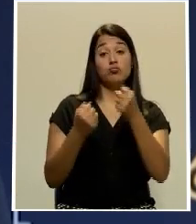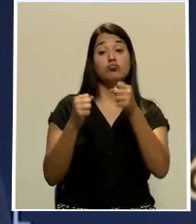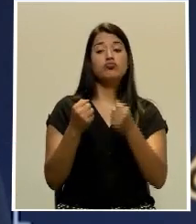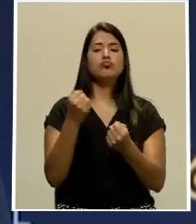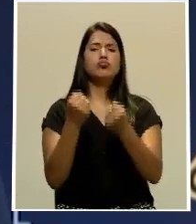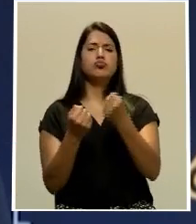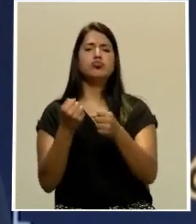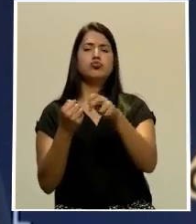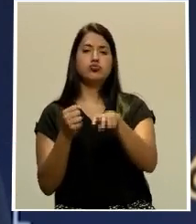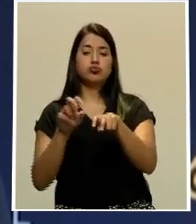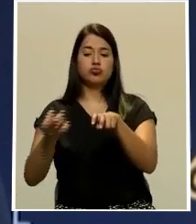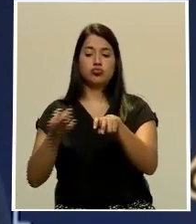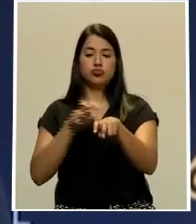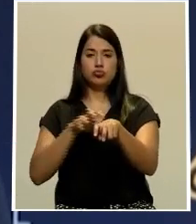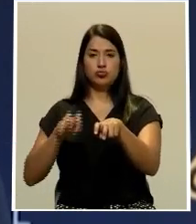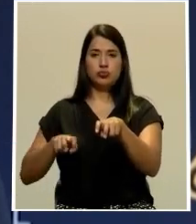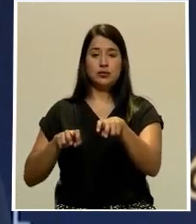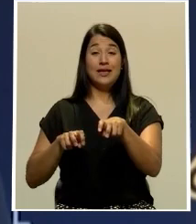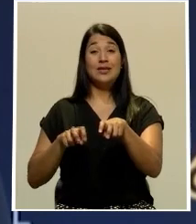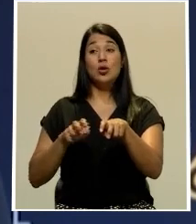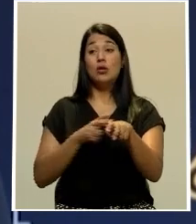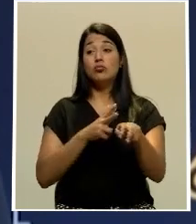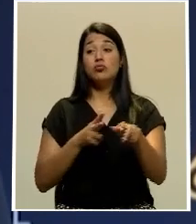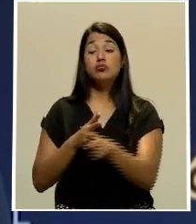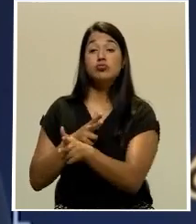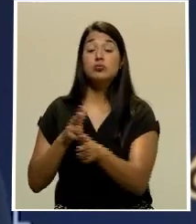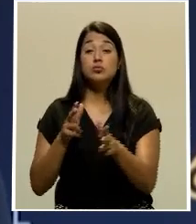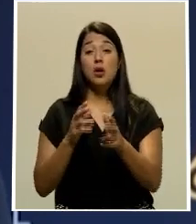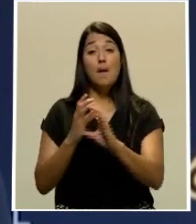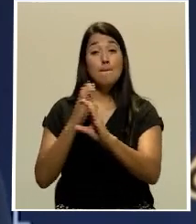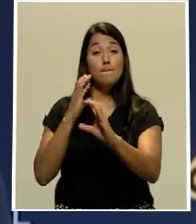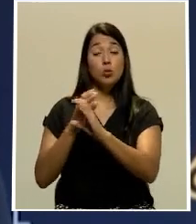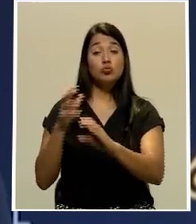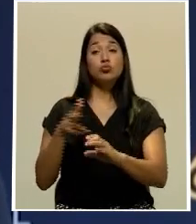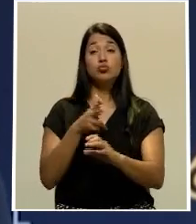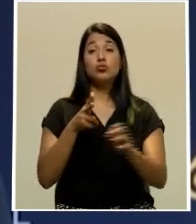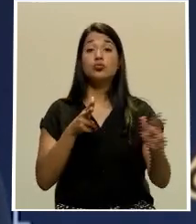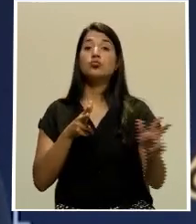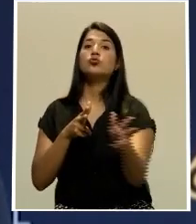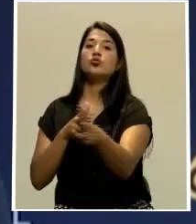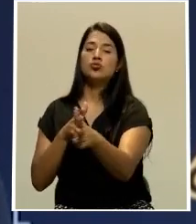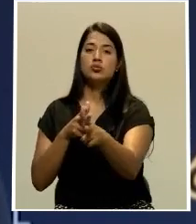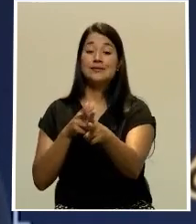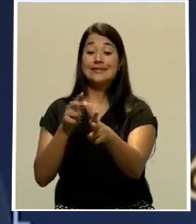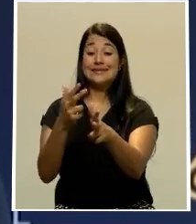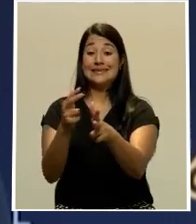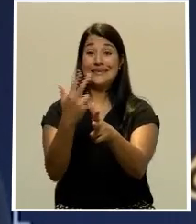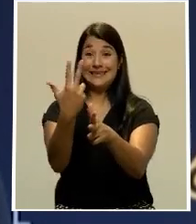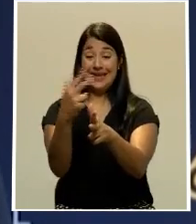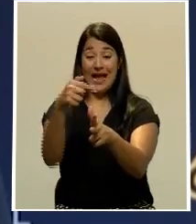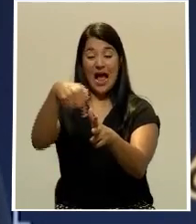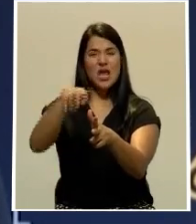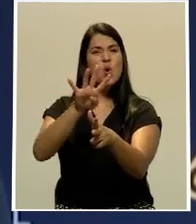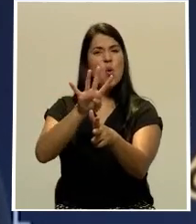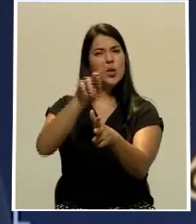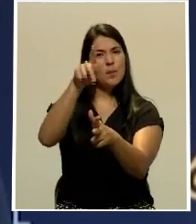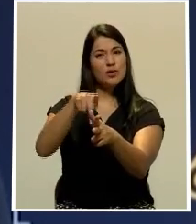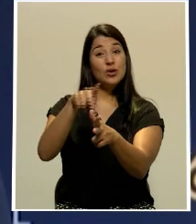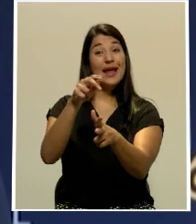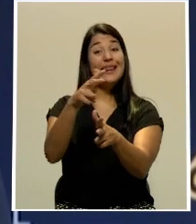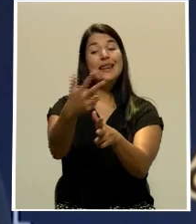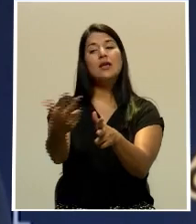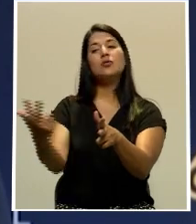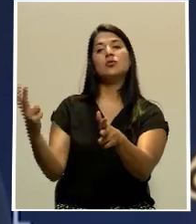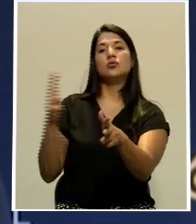De esas cuatro personas, tres ingresan al autobús. Uno es el que tira las monedas o la llave, el